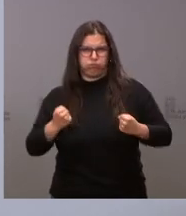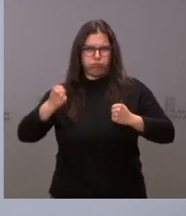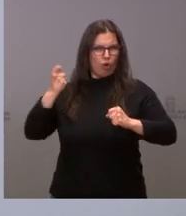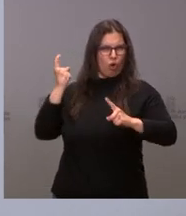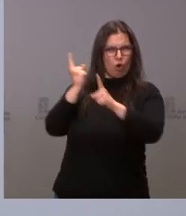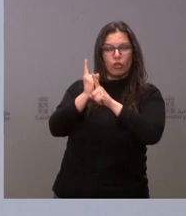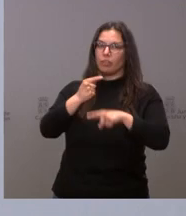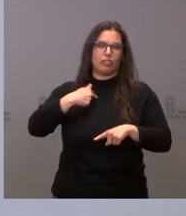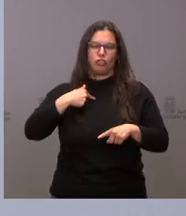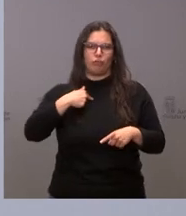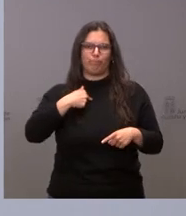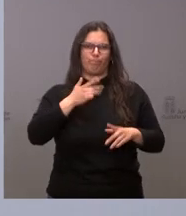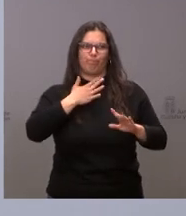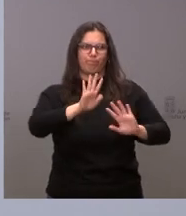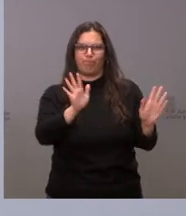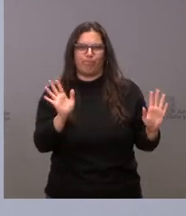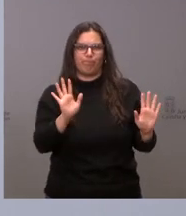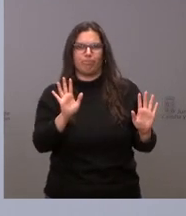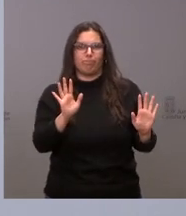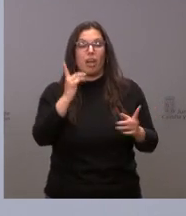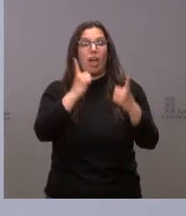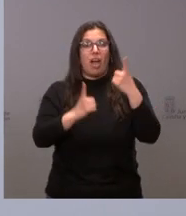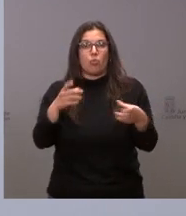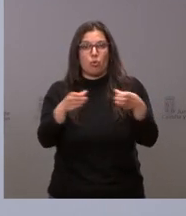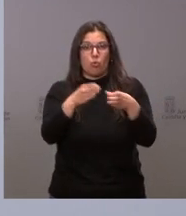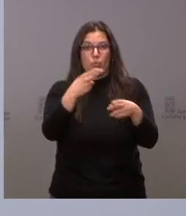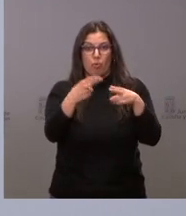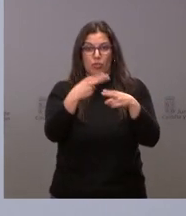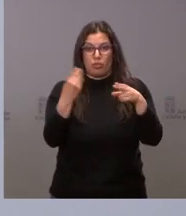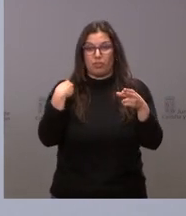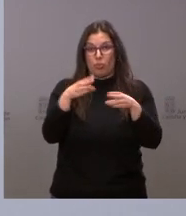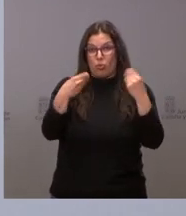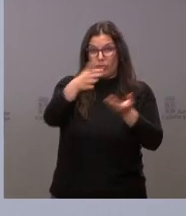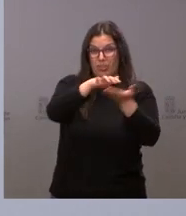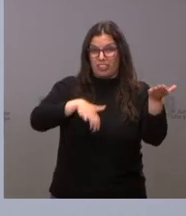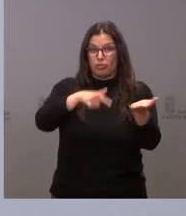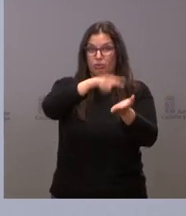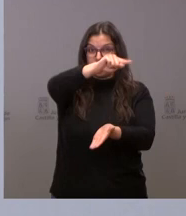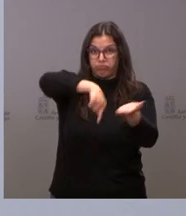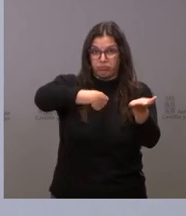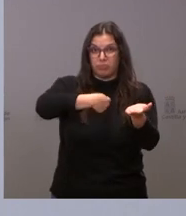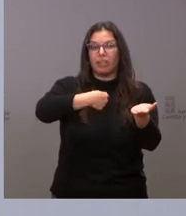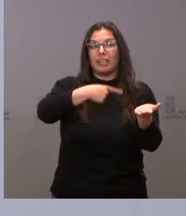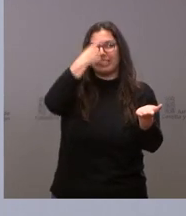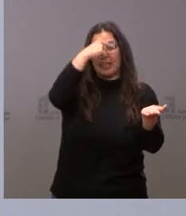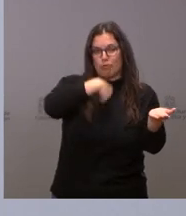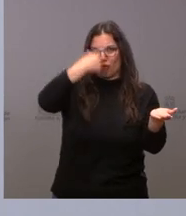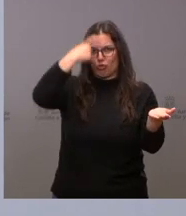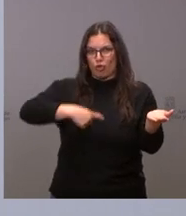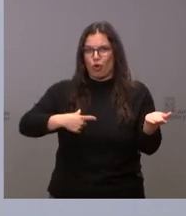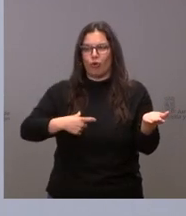y alguna de las formaciones políticas que firman esos documentos saben que yo personalmente